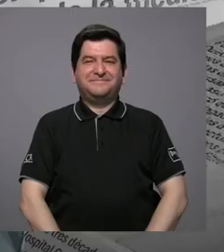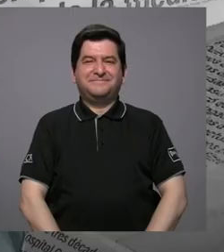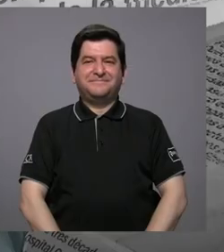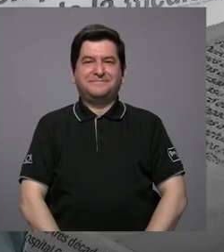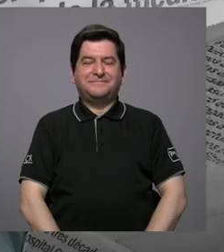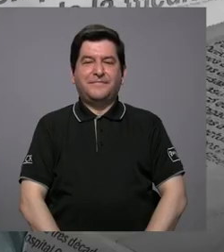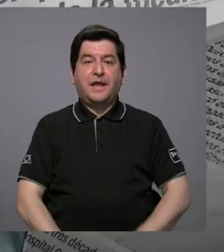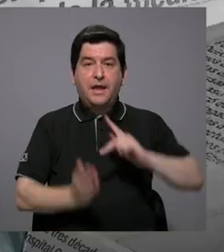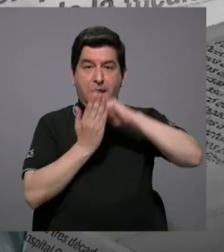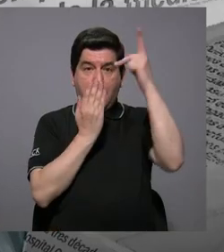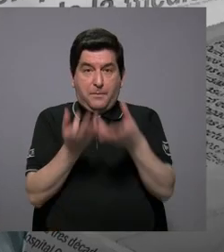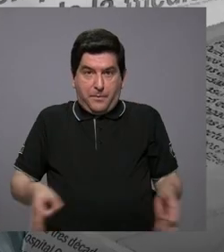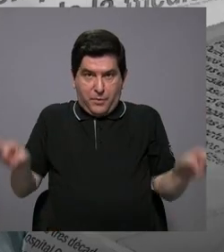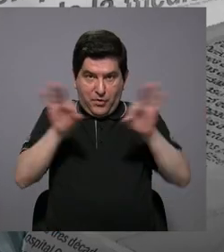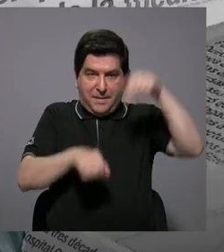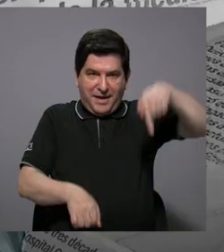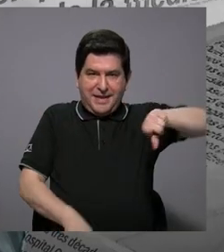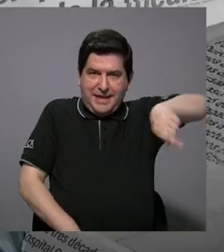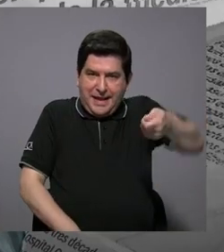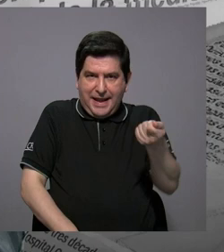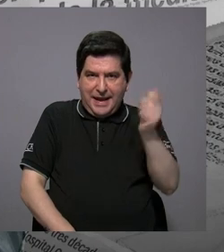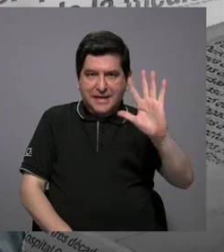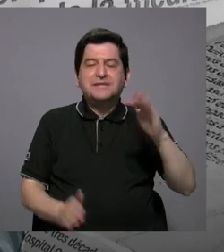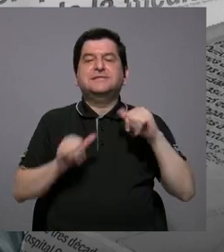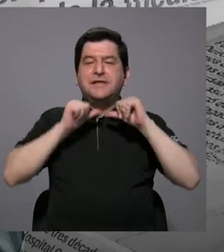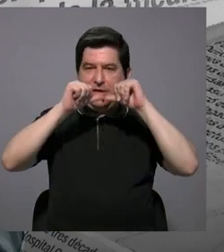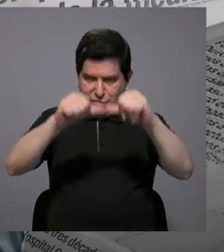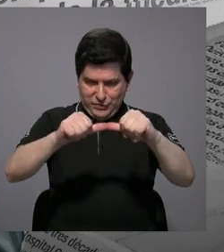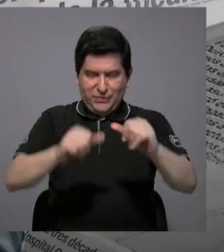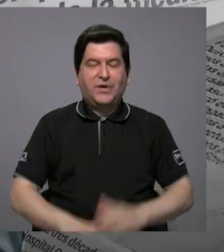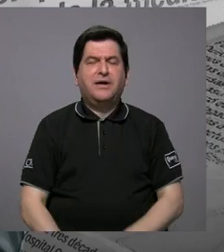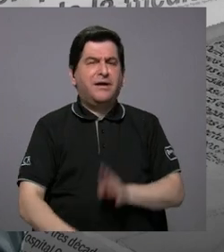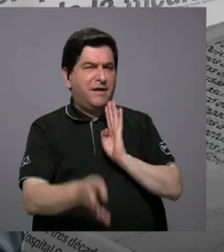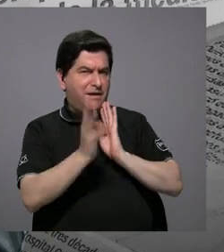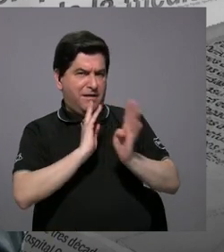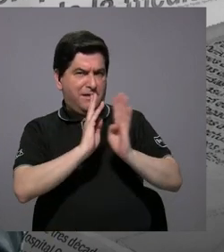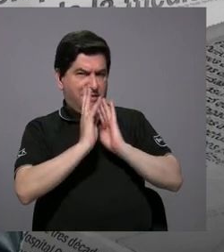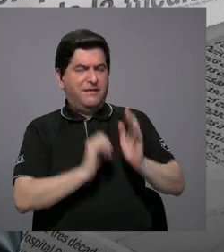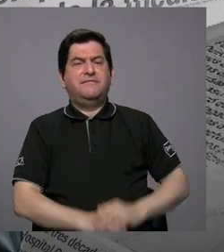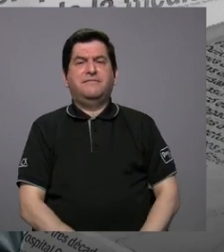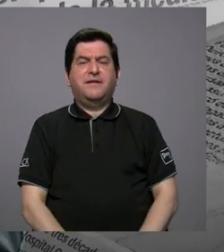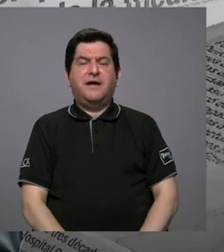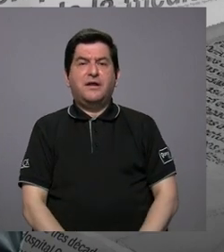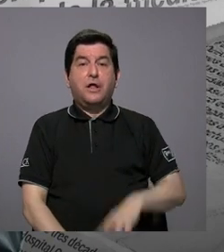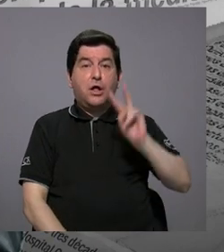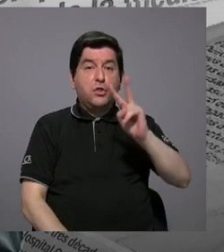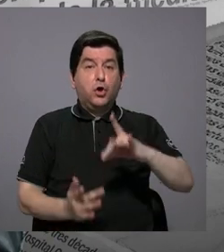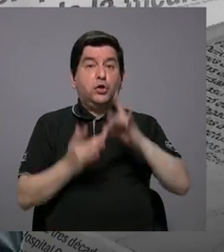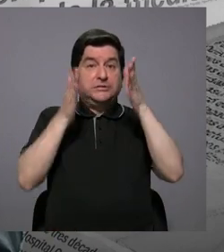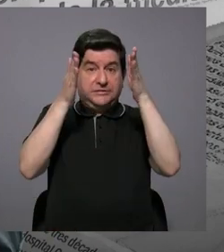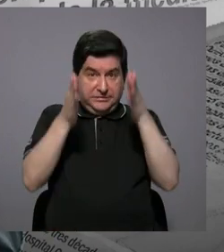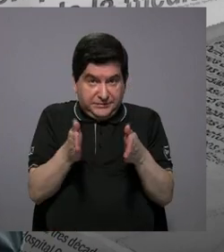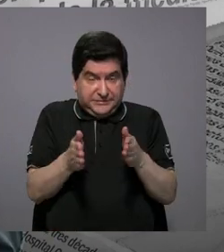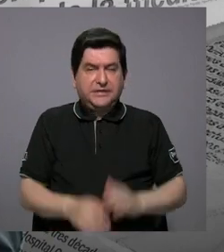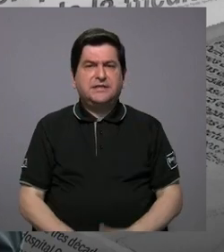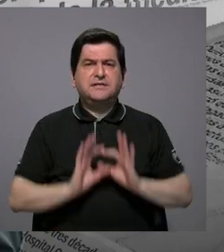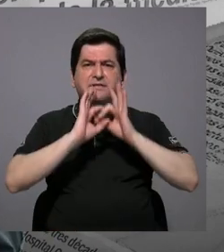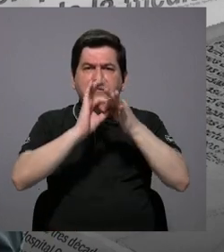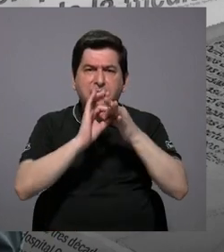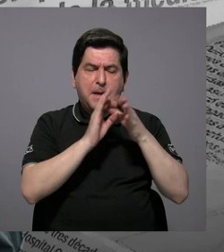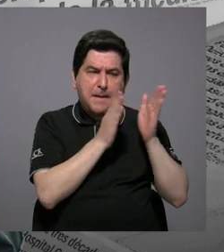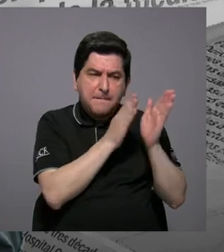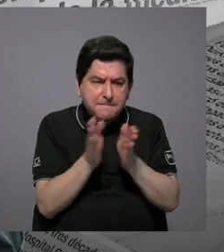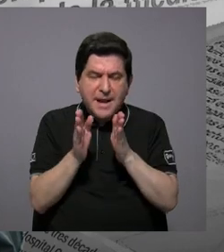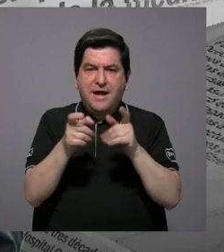Lo que importa aquí, por Canal 15, está de regreso. Y estamos conversando con dos especialistas sobre